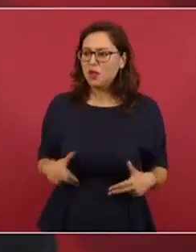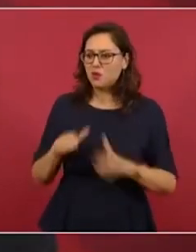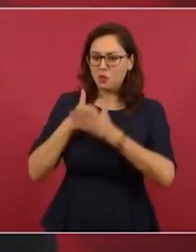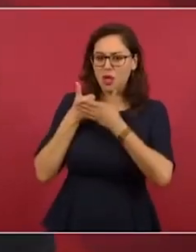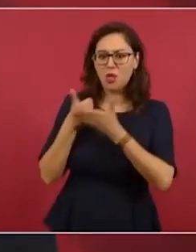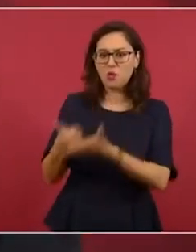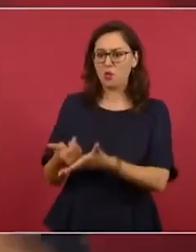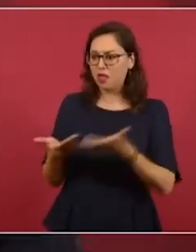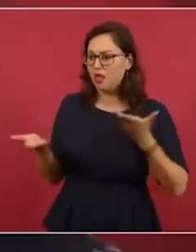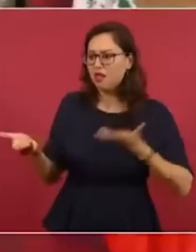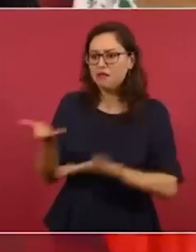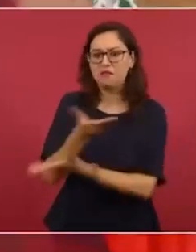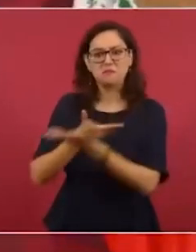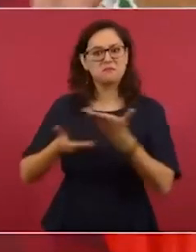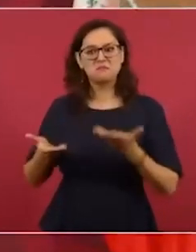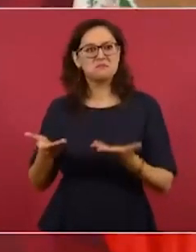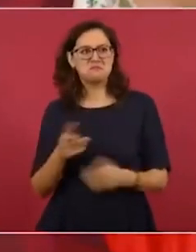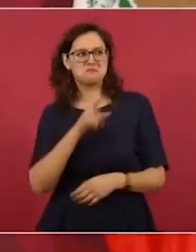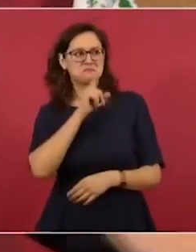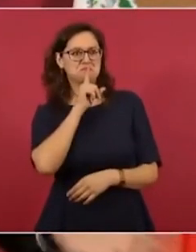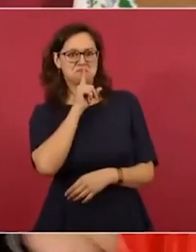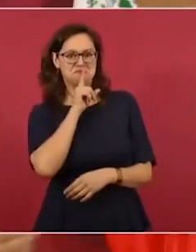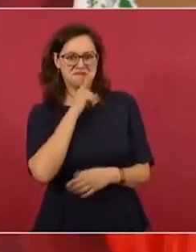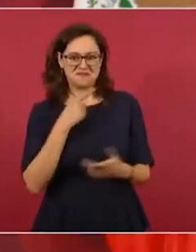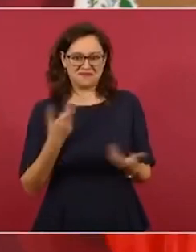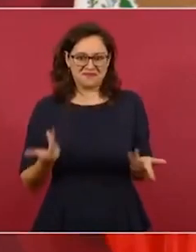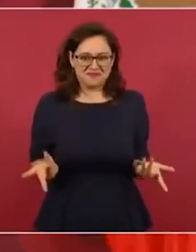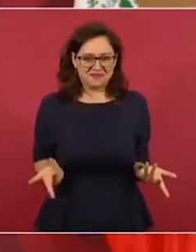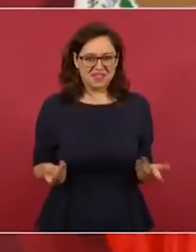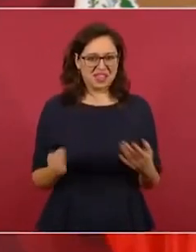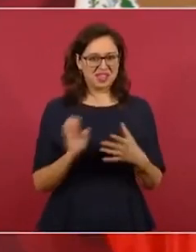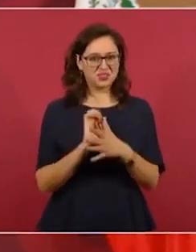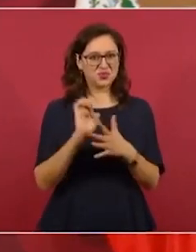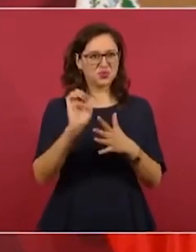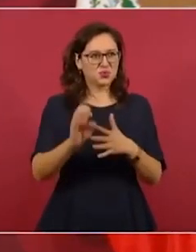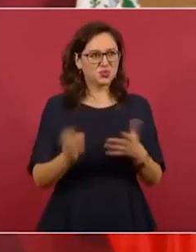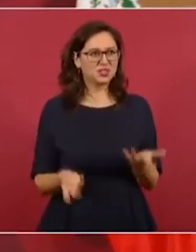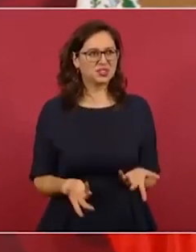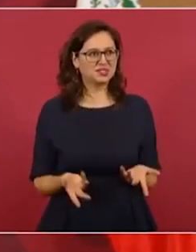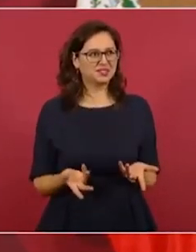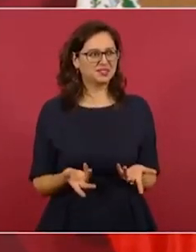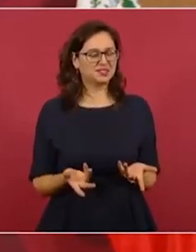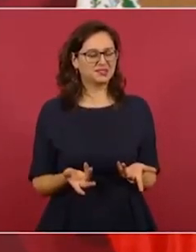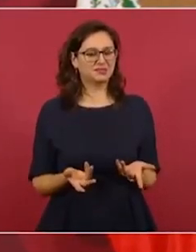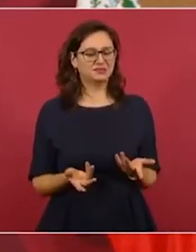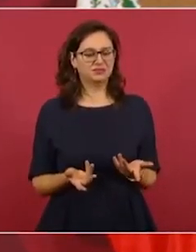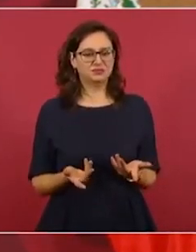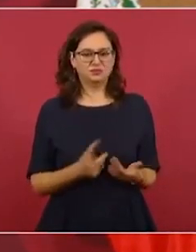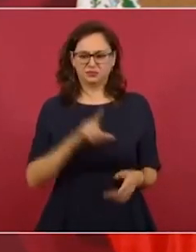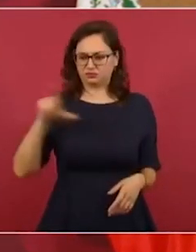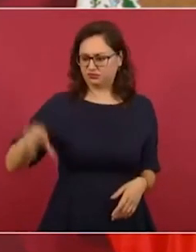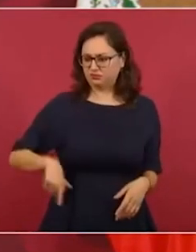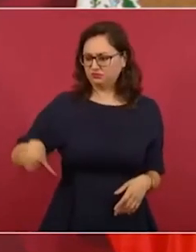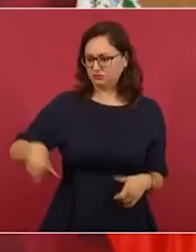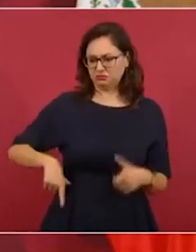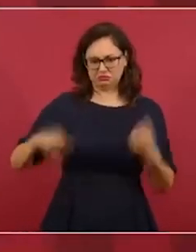qué tiene que ver los pueblos con los gobiernos?